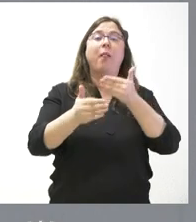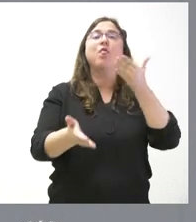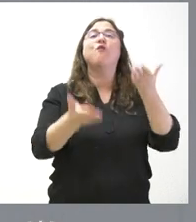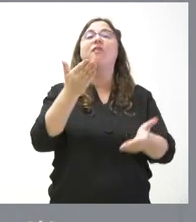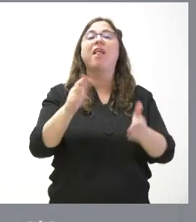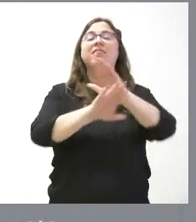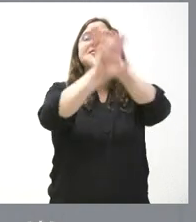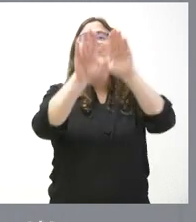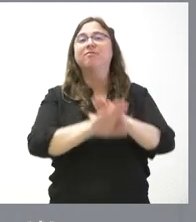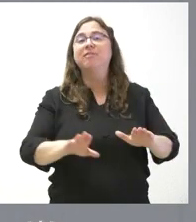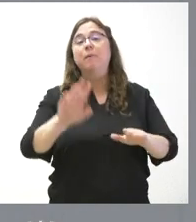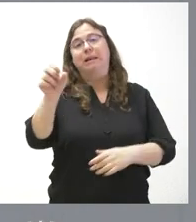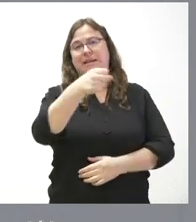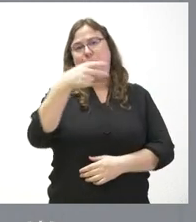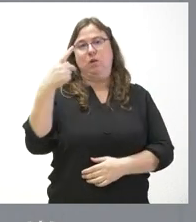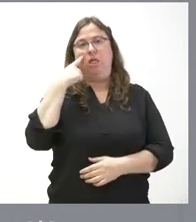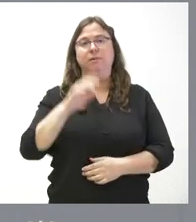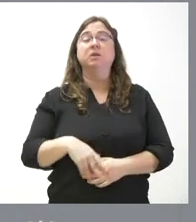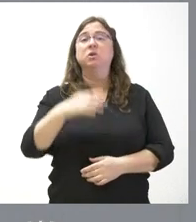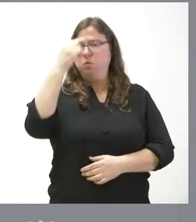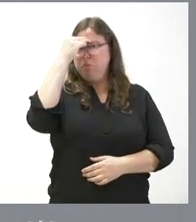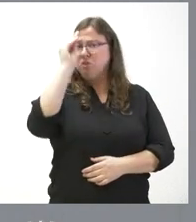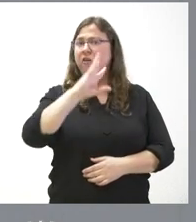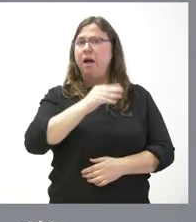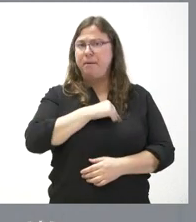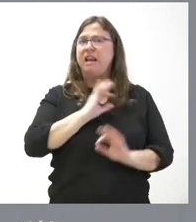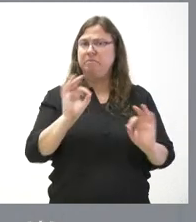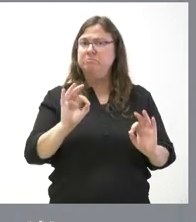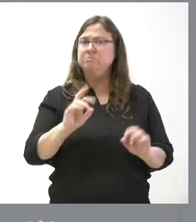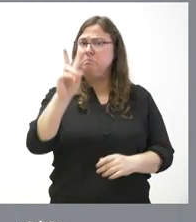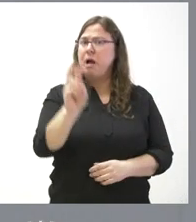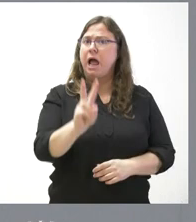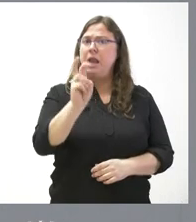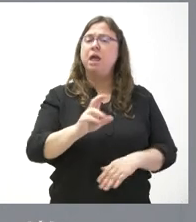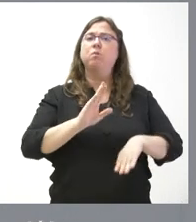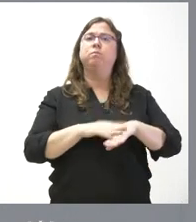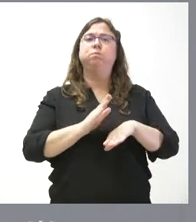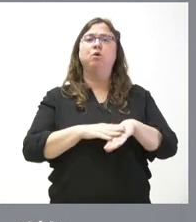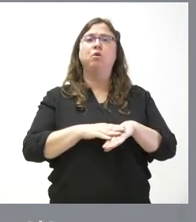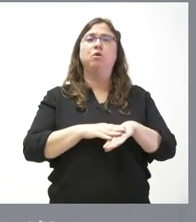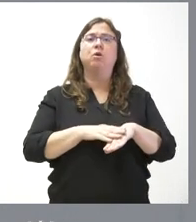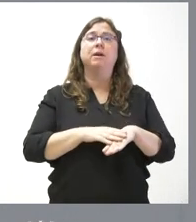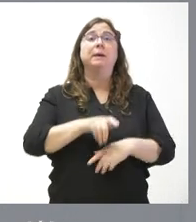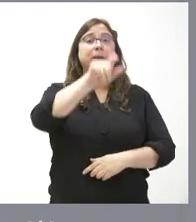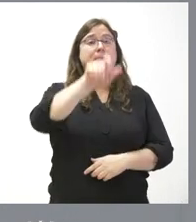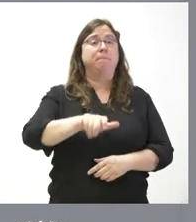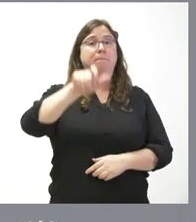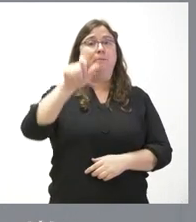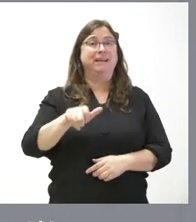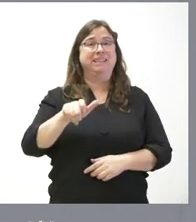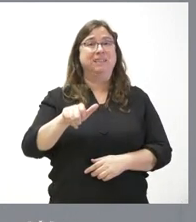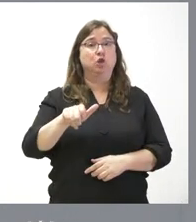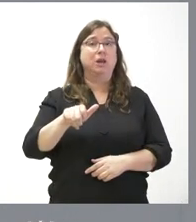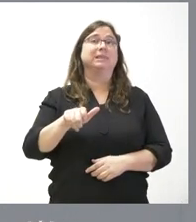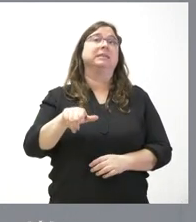el resultado del mismo. Yo creo que merece la pena, estamos hablando de que en todo caso el número de personas es singular